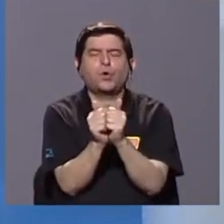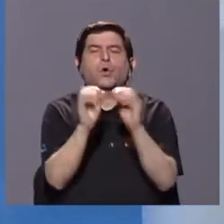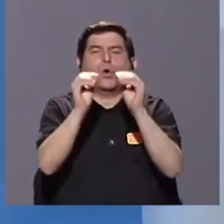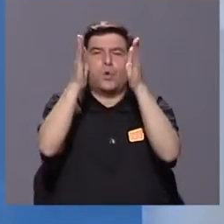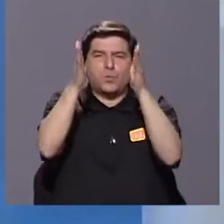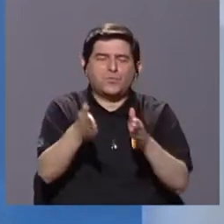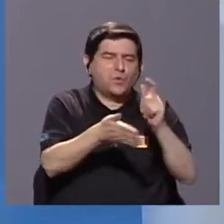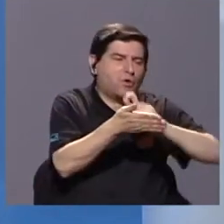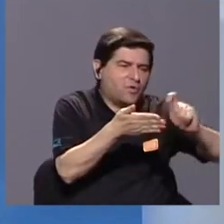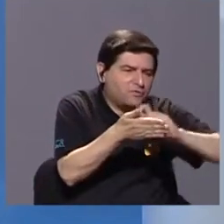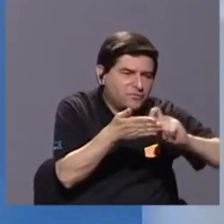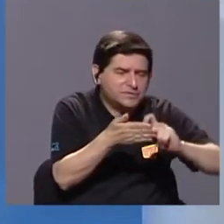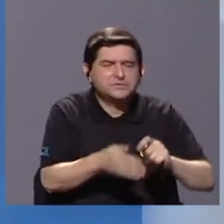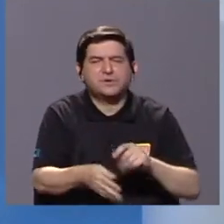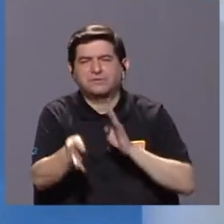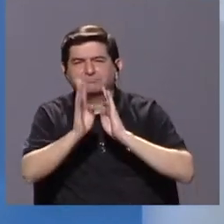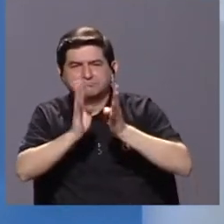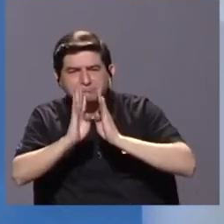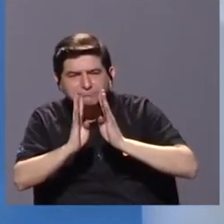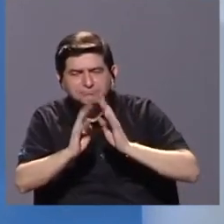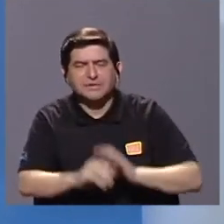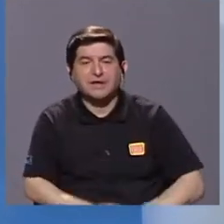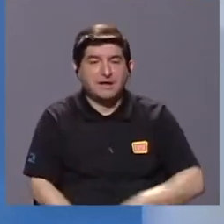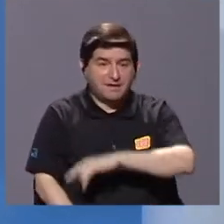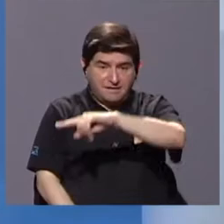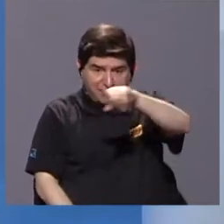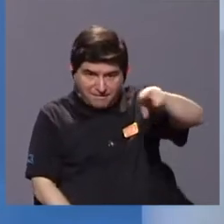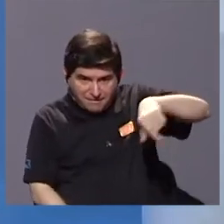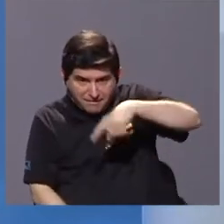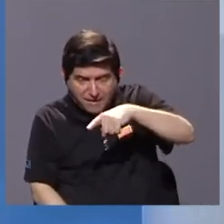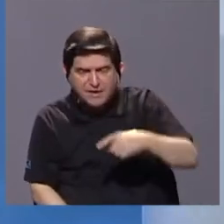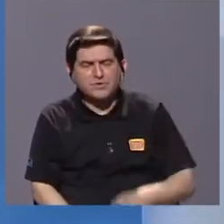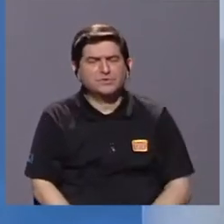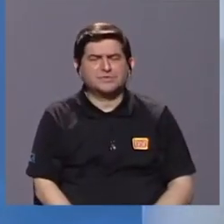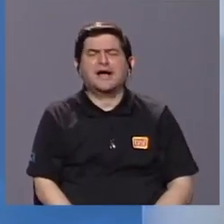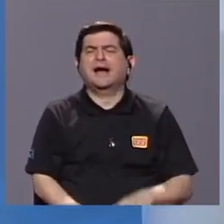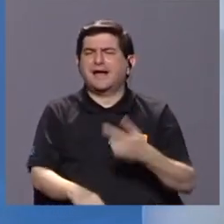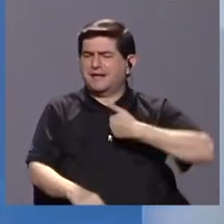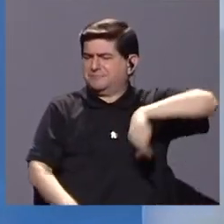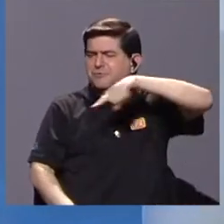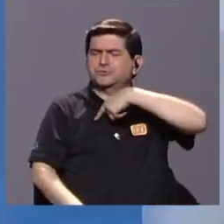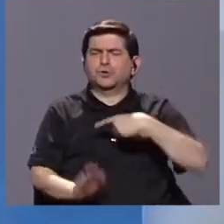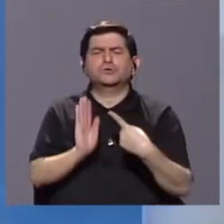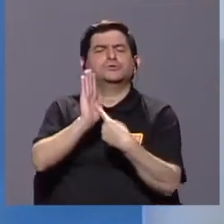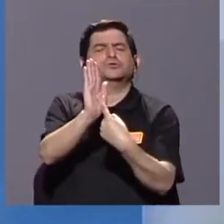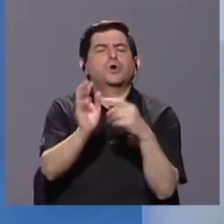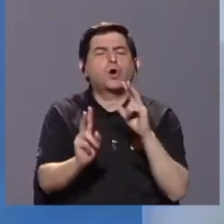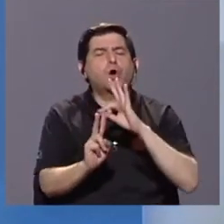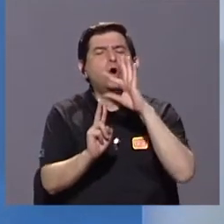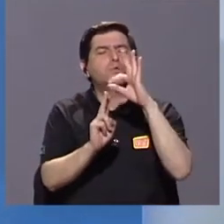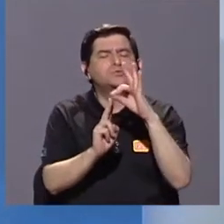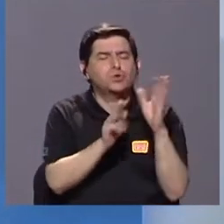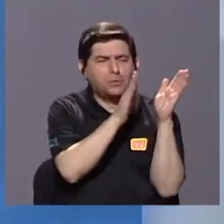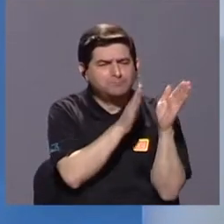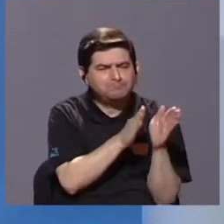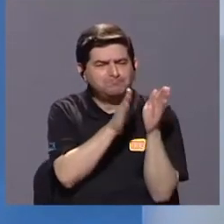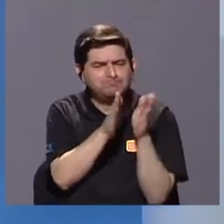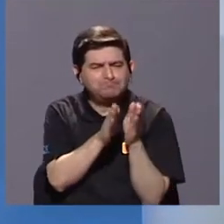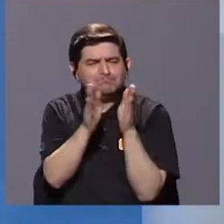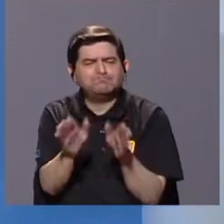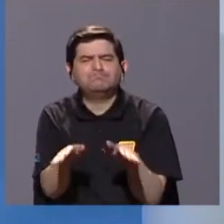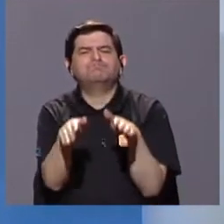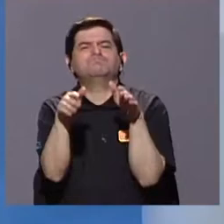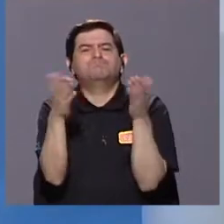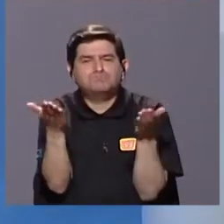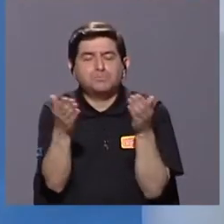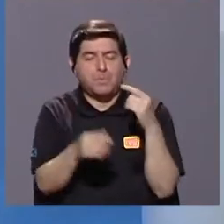de escuela, conversamos con ellos y ellos les fuimos presentando opciones de cómo organizar la plantilla del diccionario